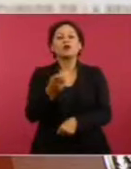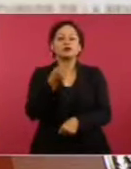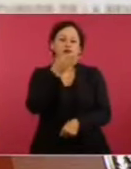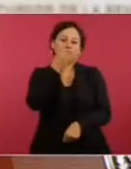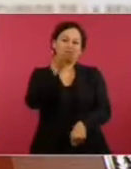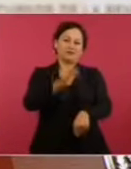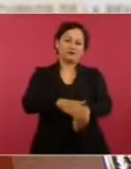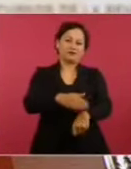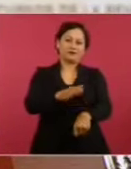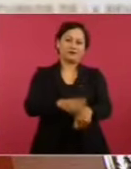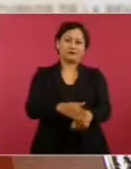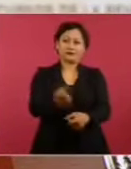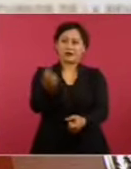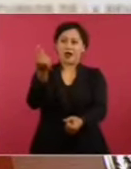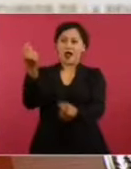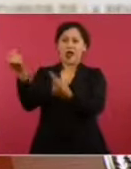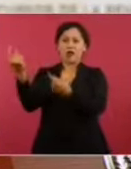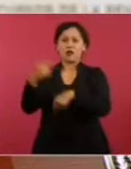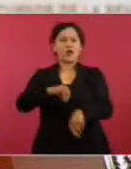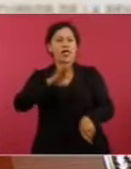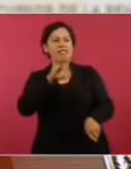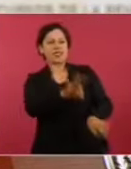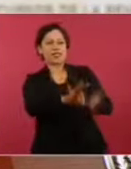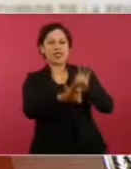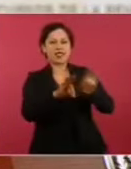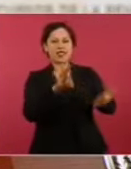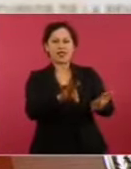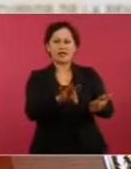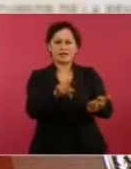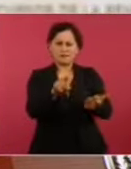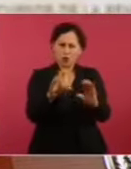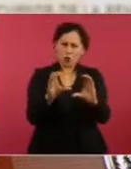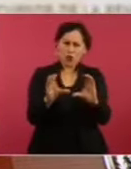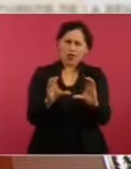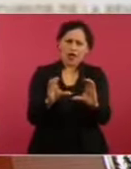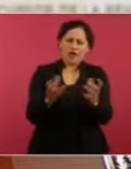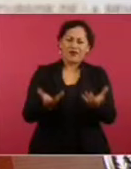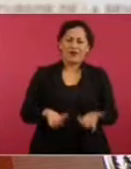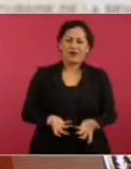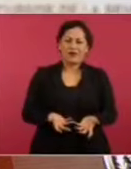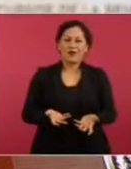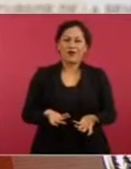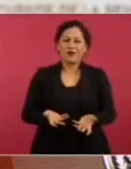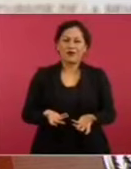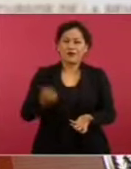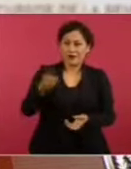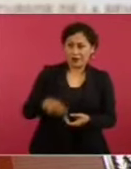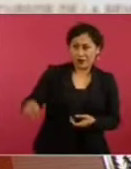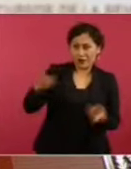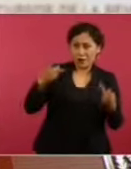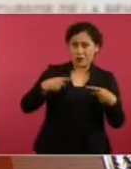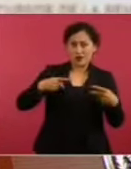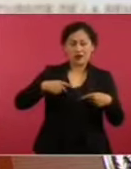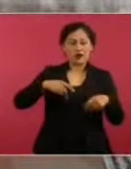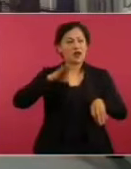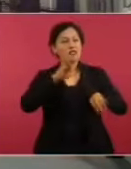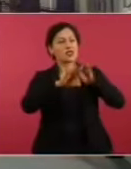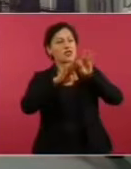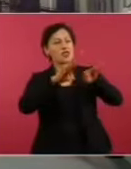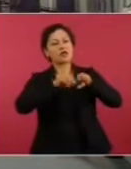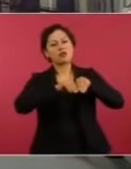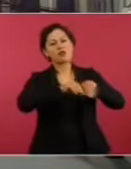porque esos no quieren la transformación ni la justicia.